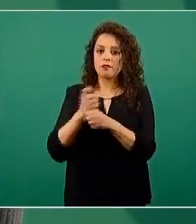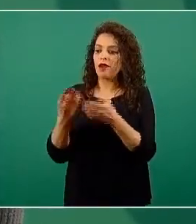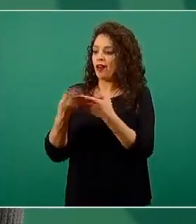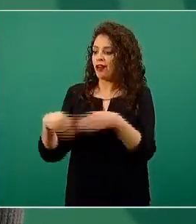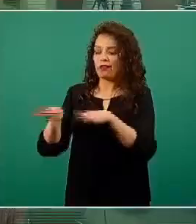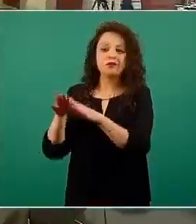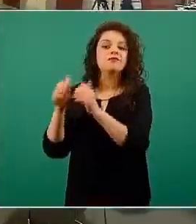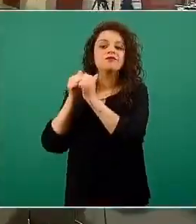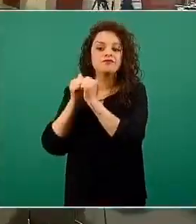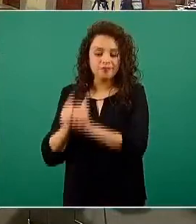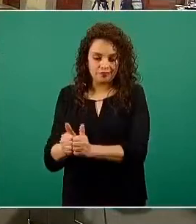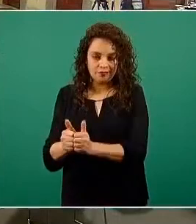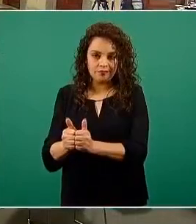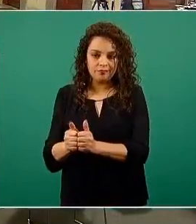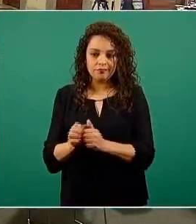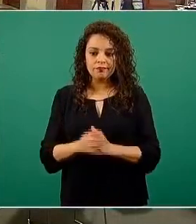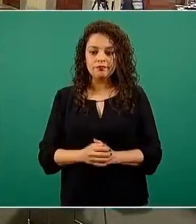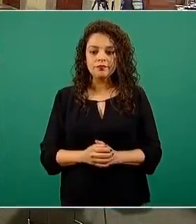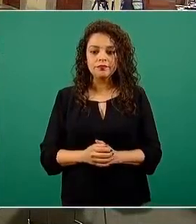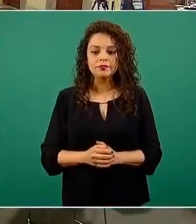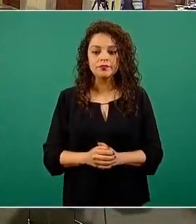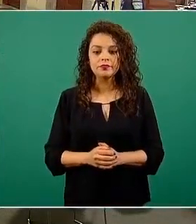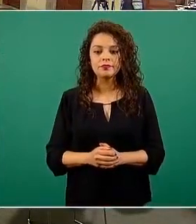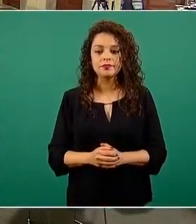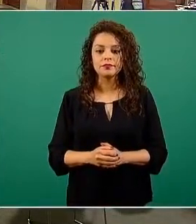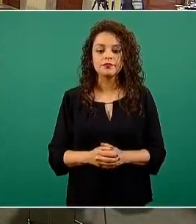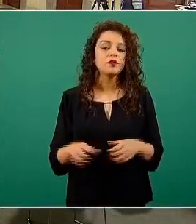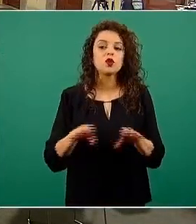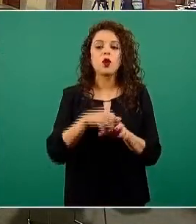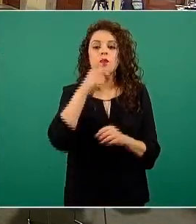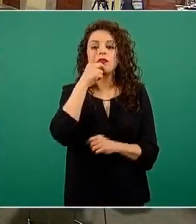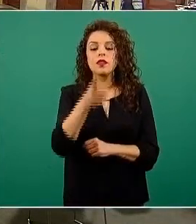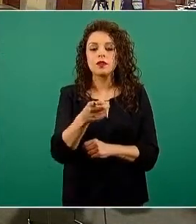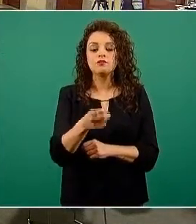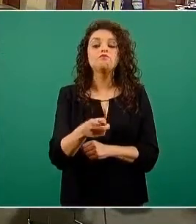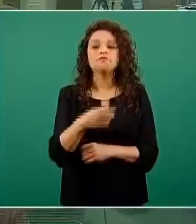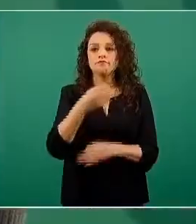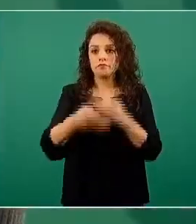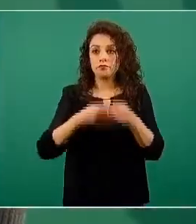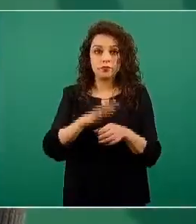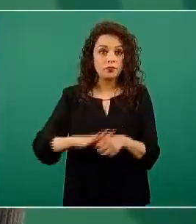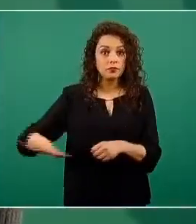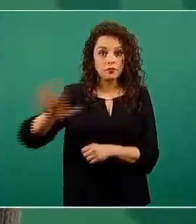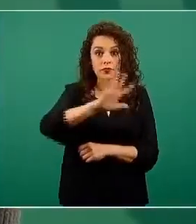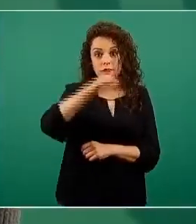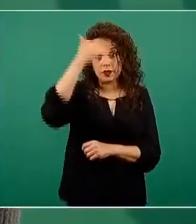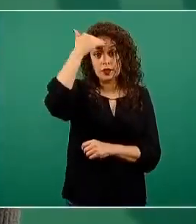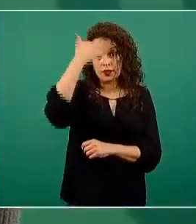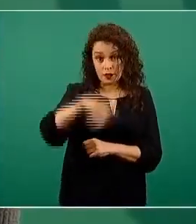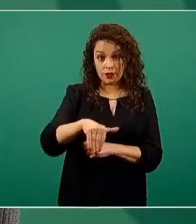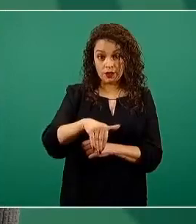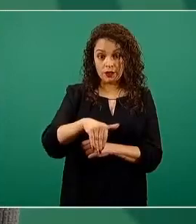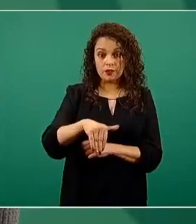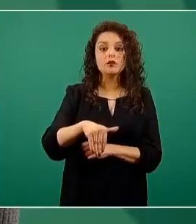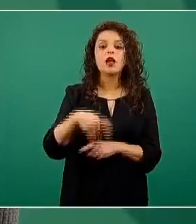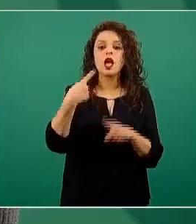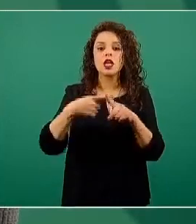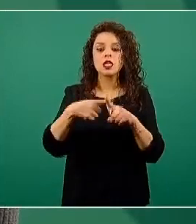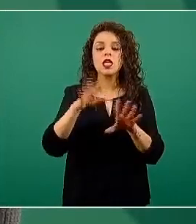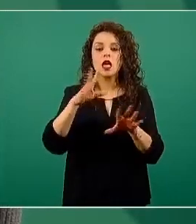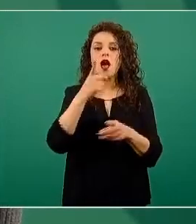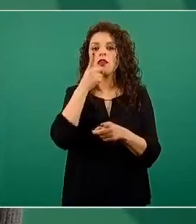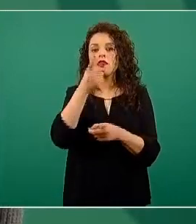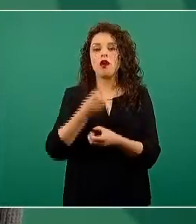y básicamente tenemos, vamos a decir, el conocimiento público de todos, de aquellas que las han, lo han manifestado.